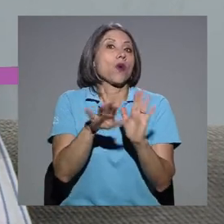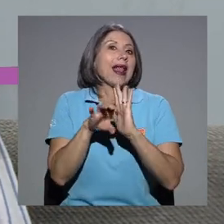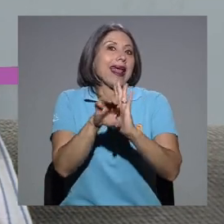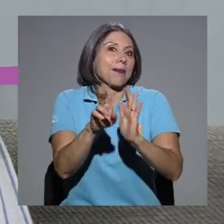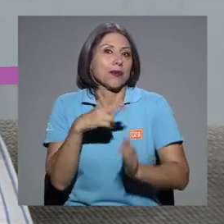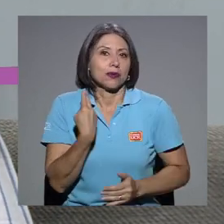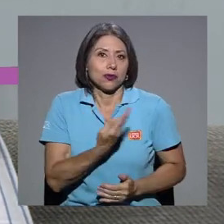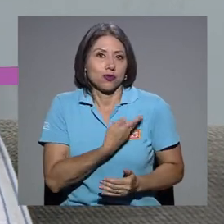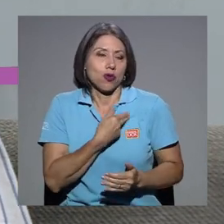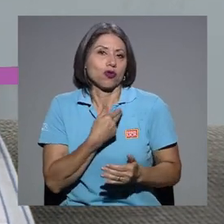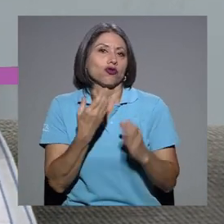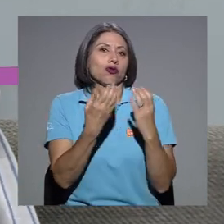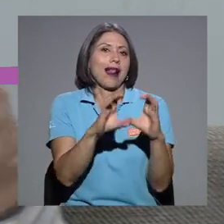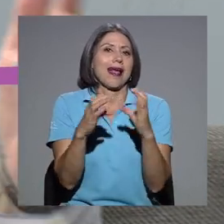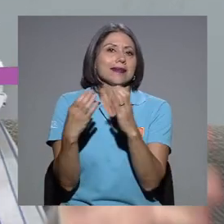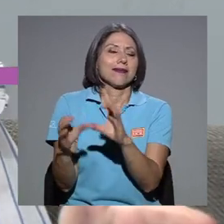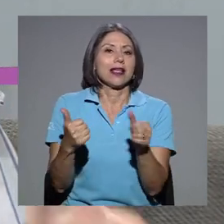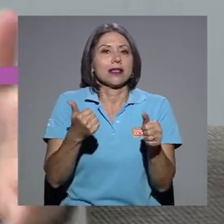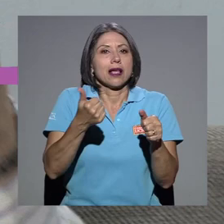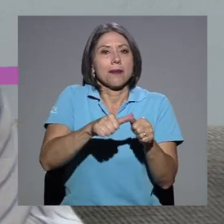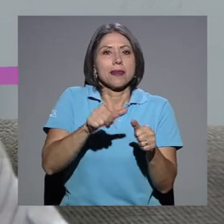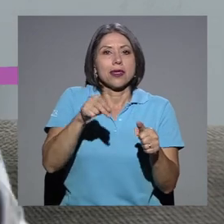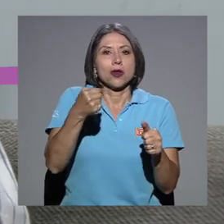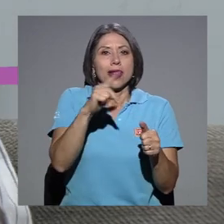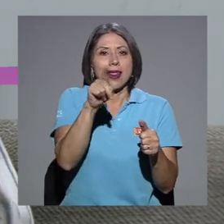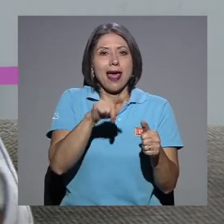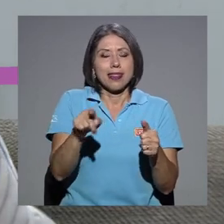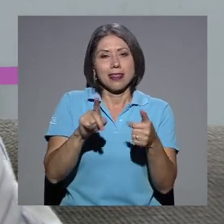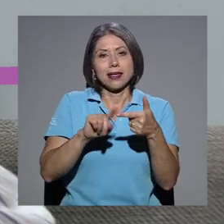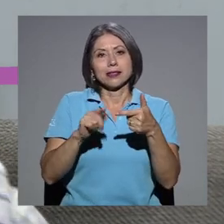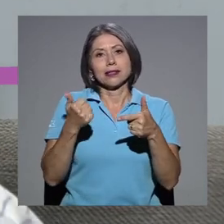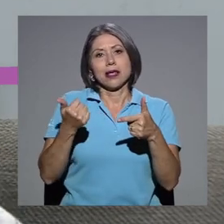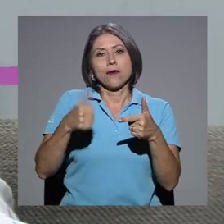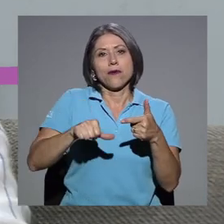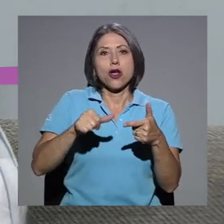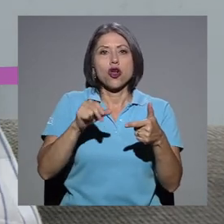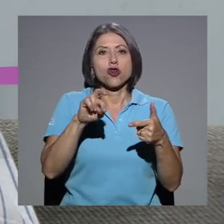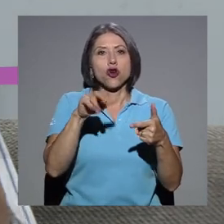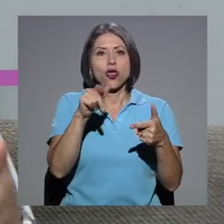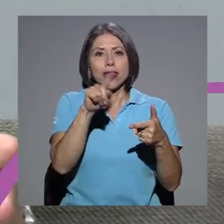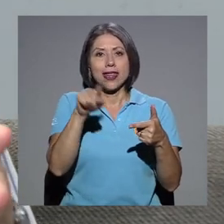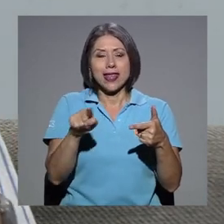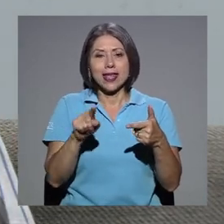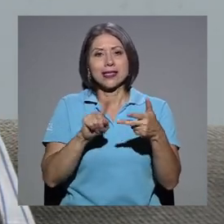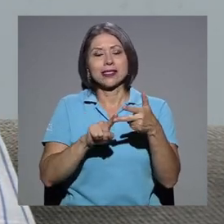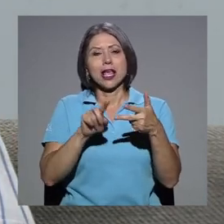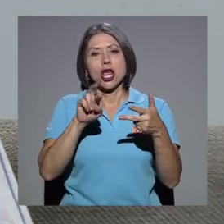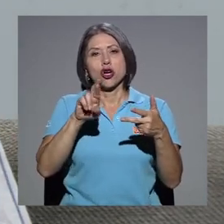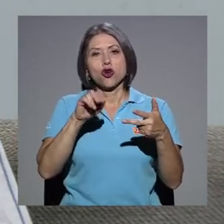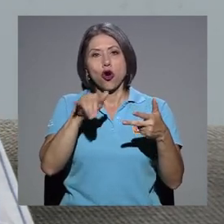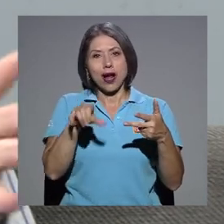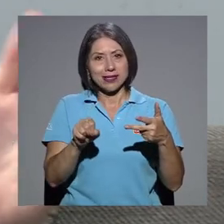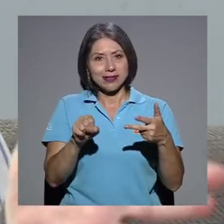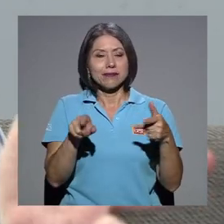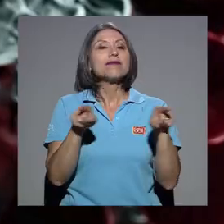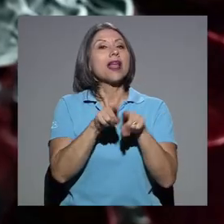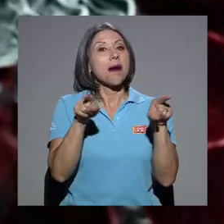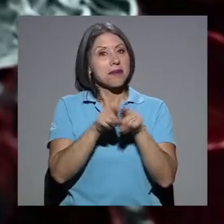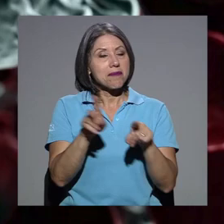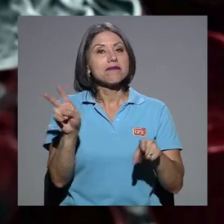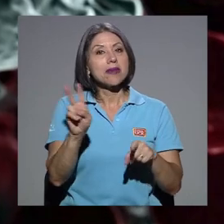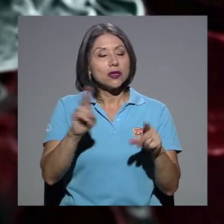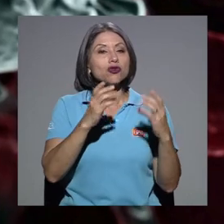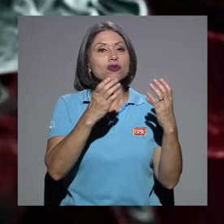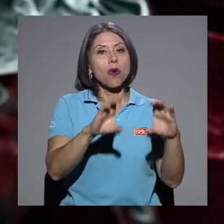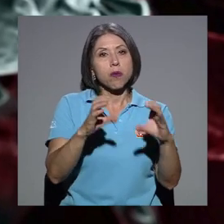nosotros nos clasificamos en Hernández, Rodríguez, Rojas, los virus también se